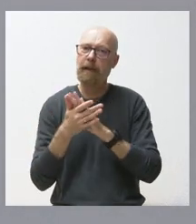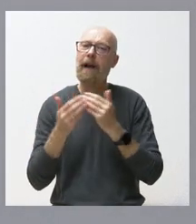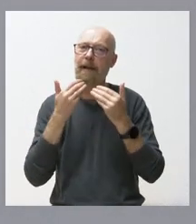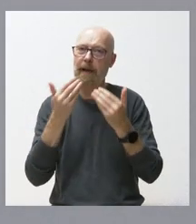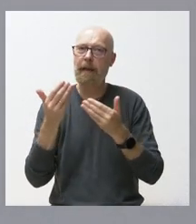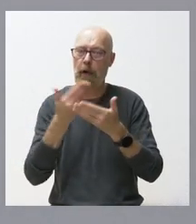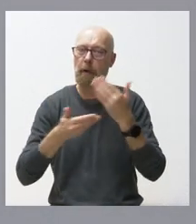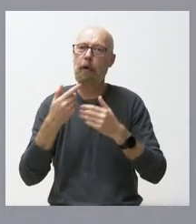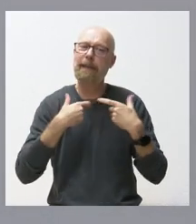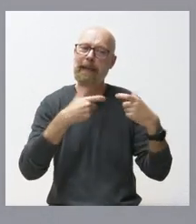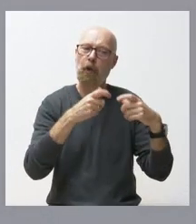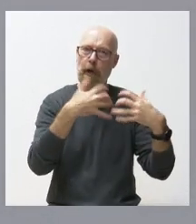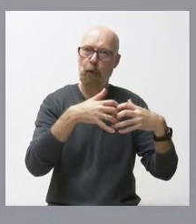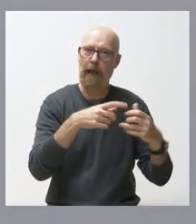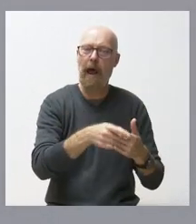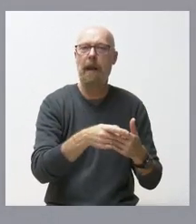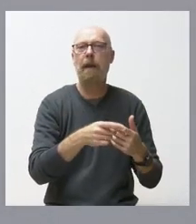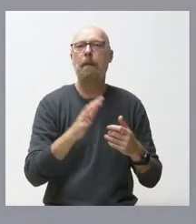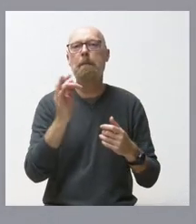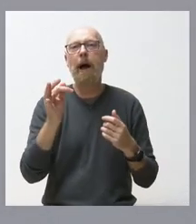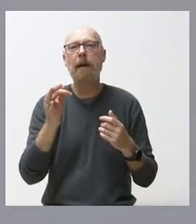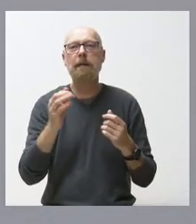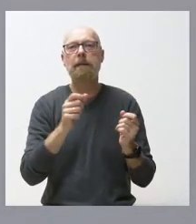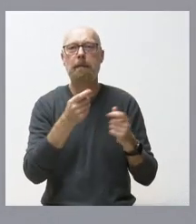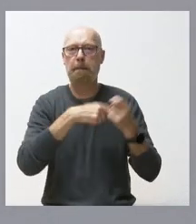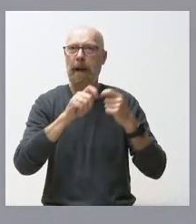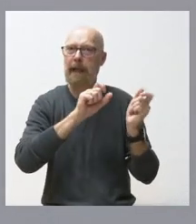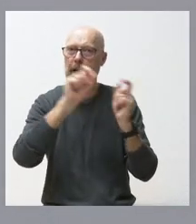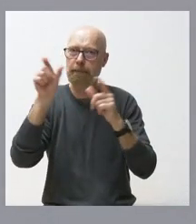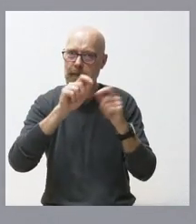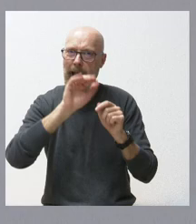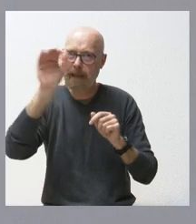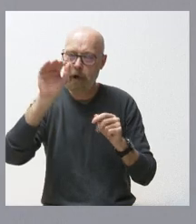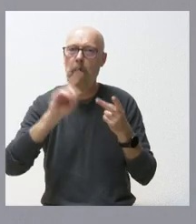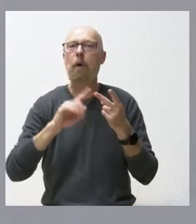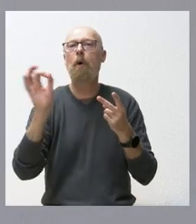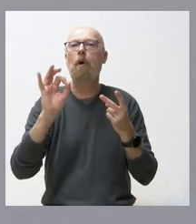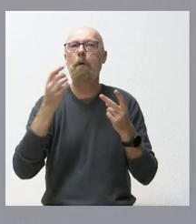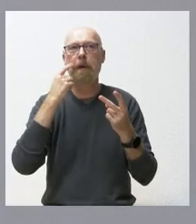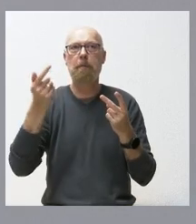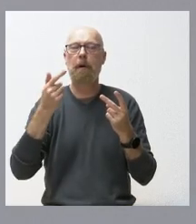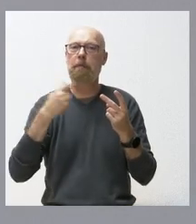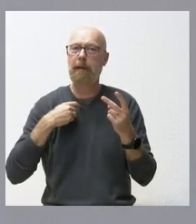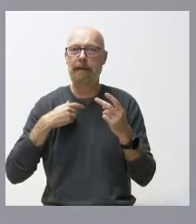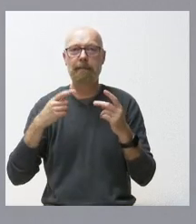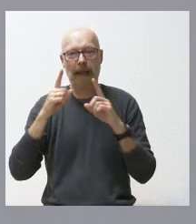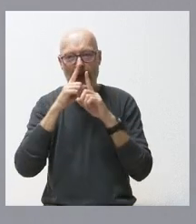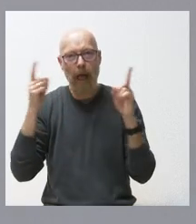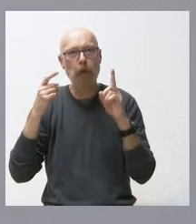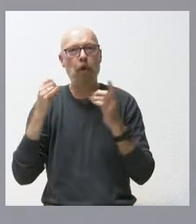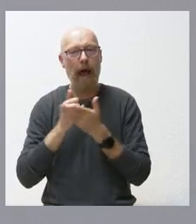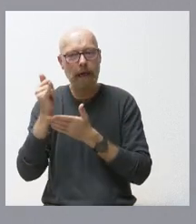el sector industrial como las exportaciones, como el buen comportamiento en esta ocasión del año agrícola. Y sin más,